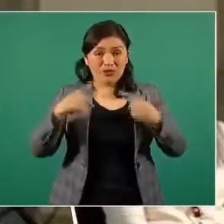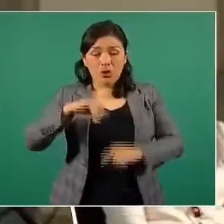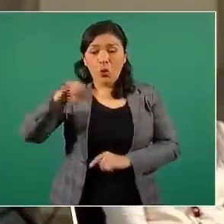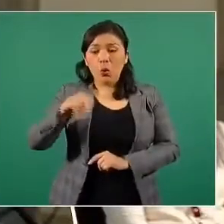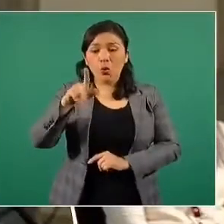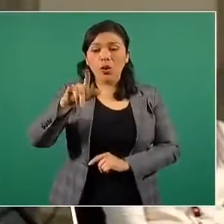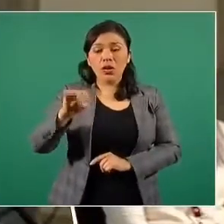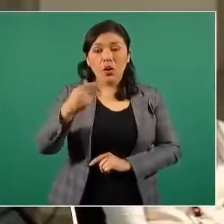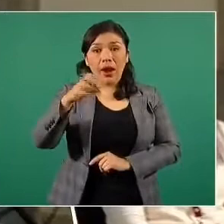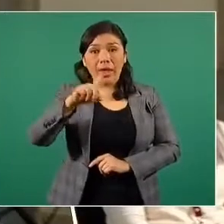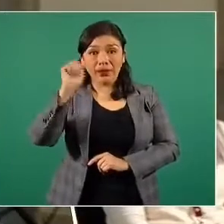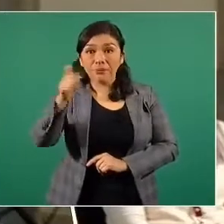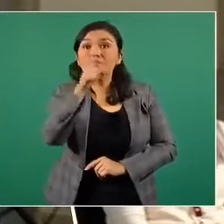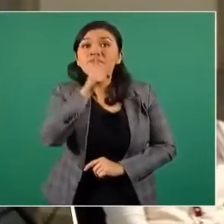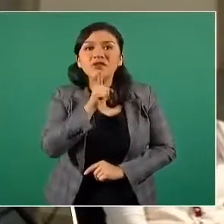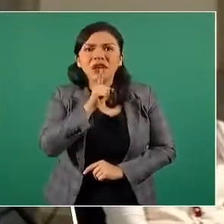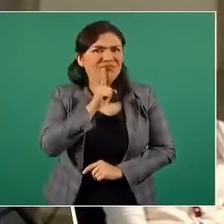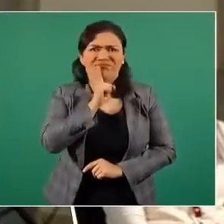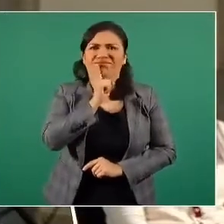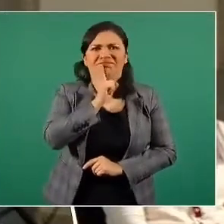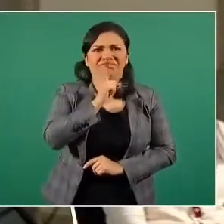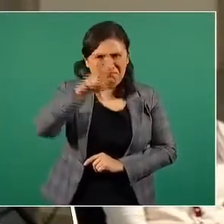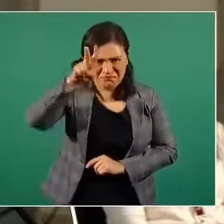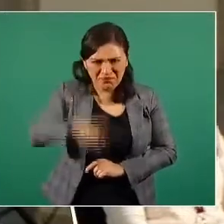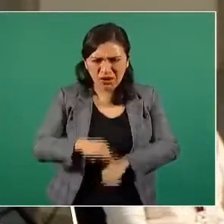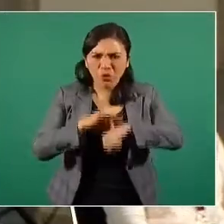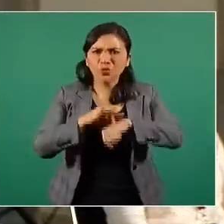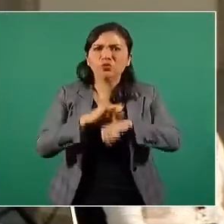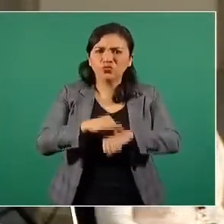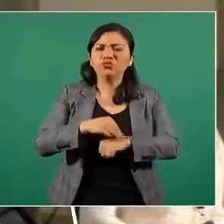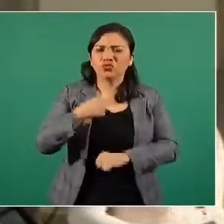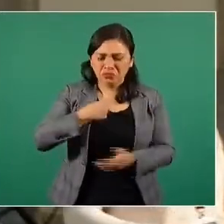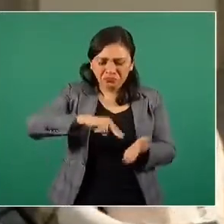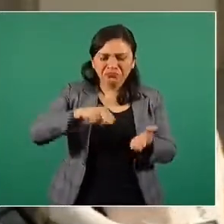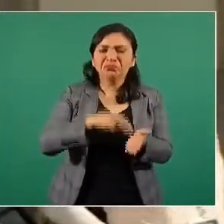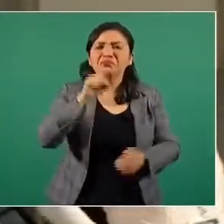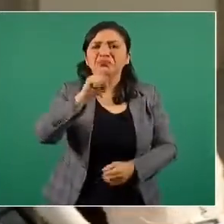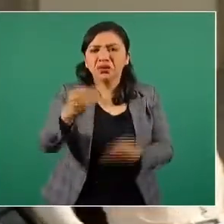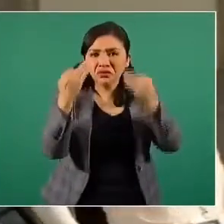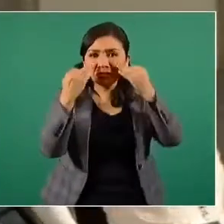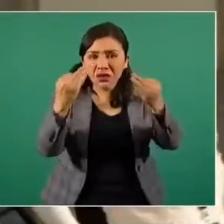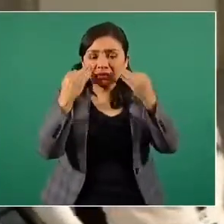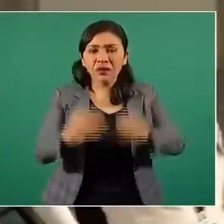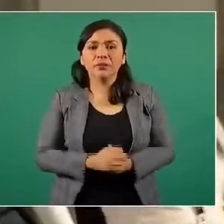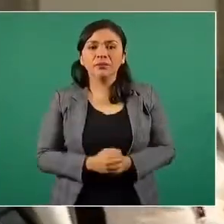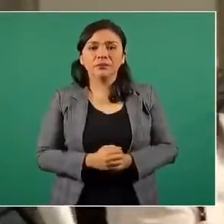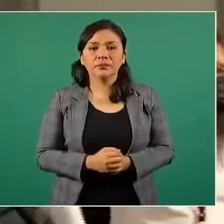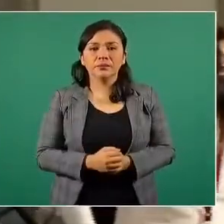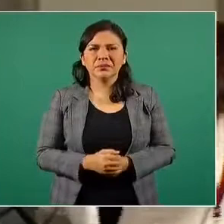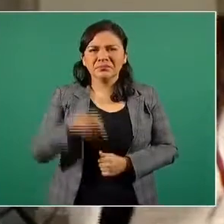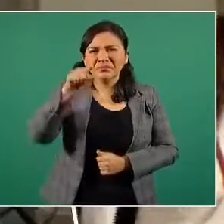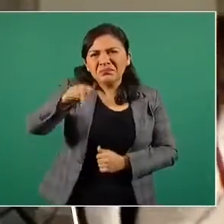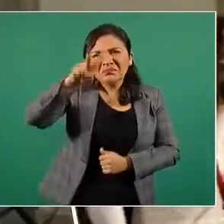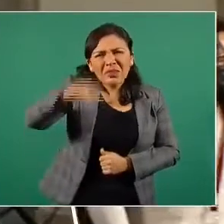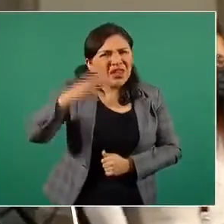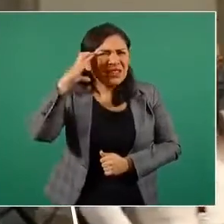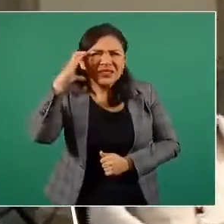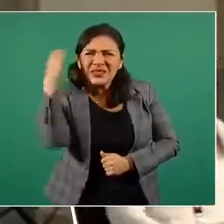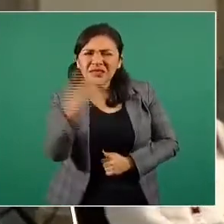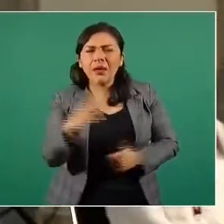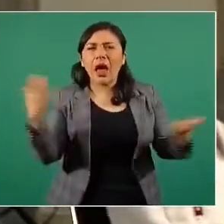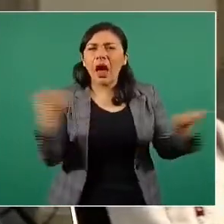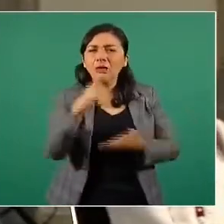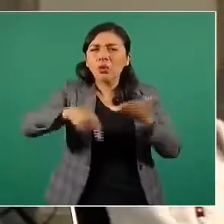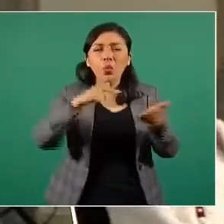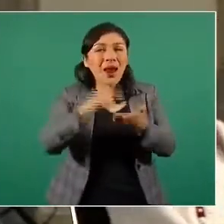no es mentira. Nosotros reiteramos su dicho, dos puntos. El acto de barbarie que se hizo en